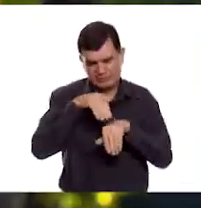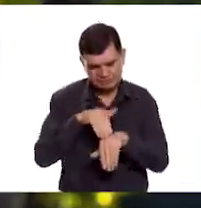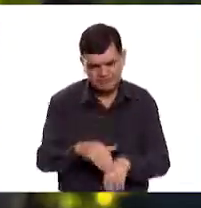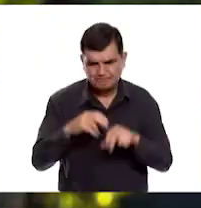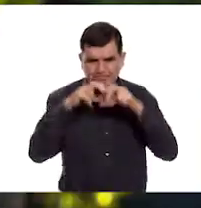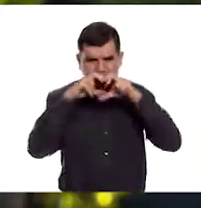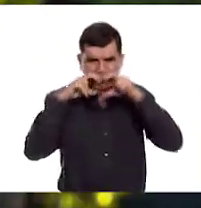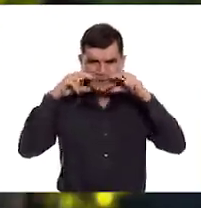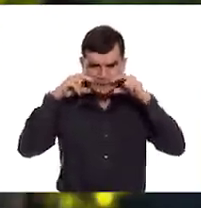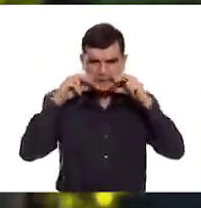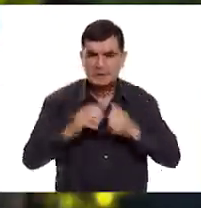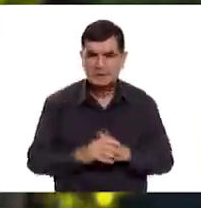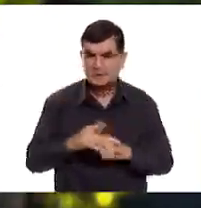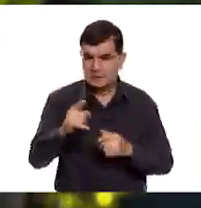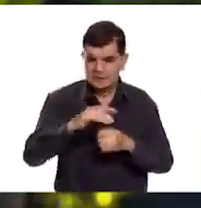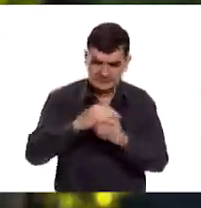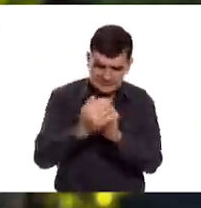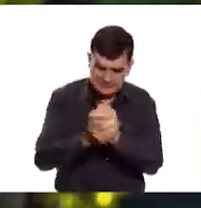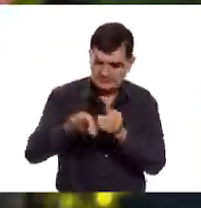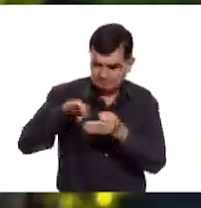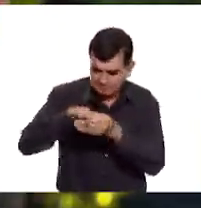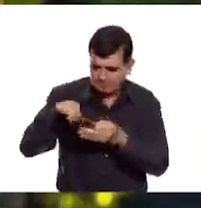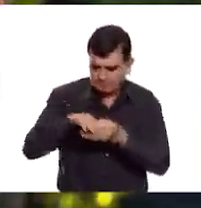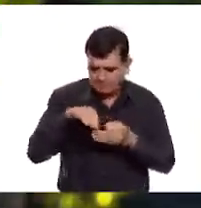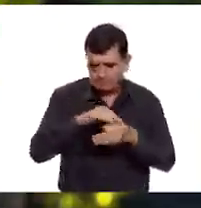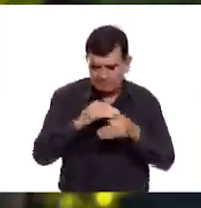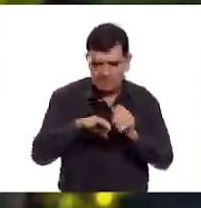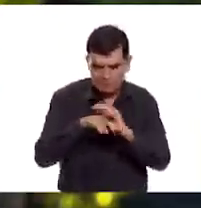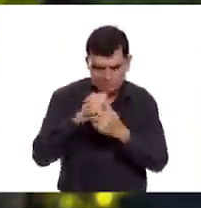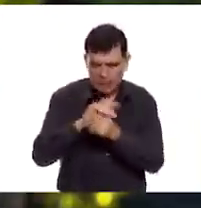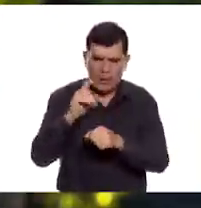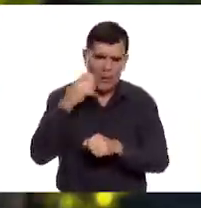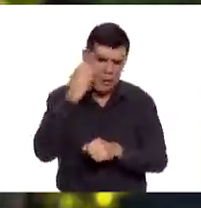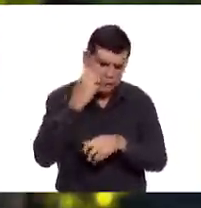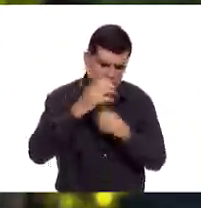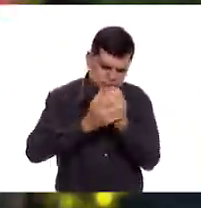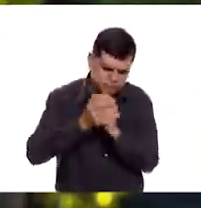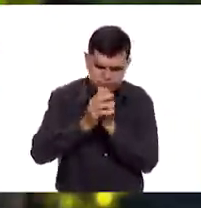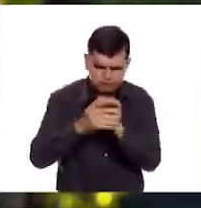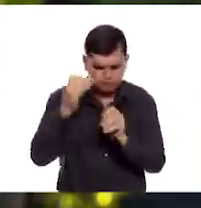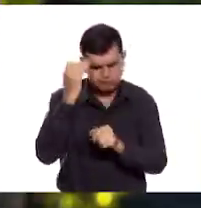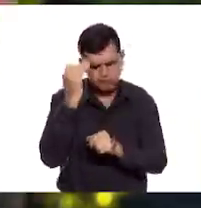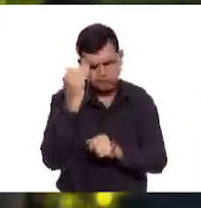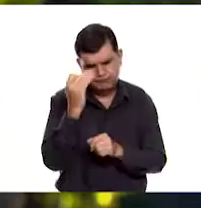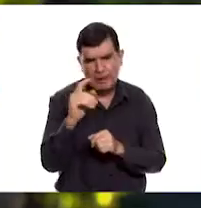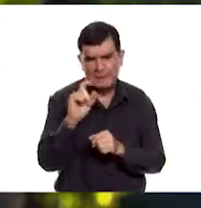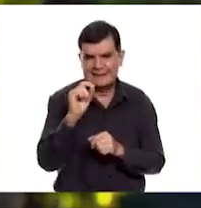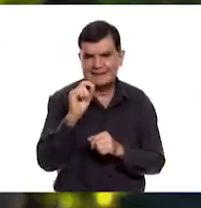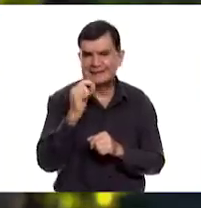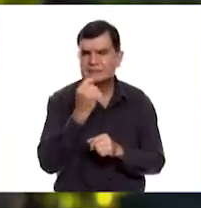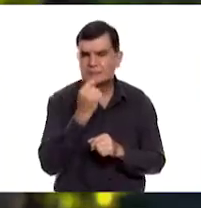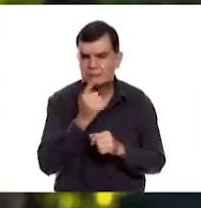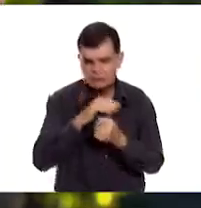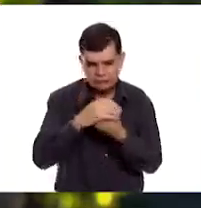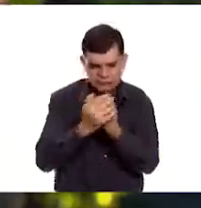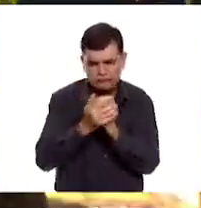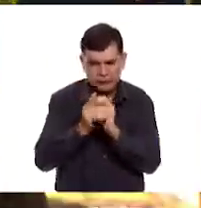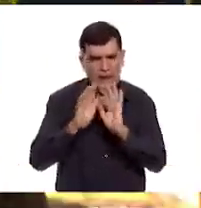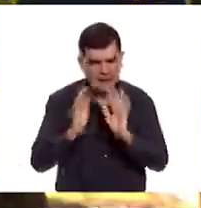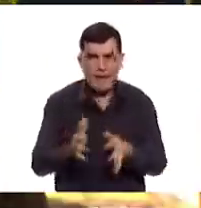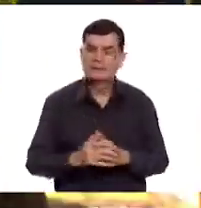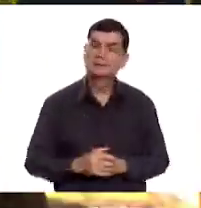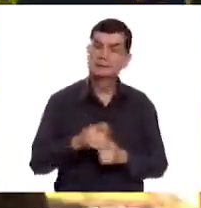el cubrebocas. Lava tus manos frecuentemente con agua y con jabón por lo menos durante 20 segundos.